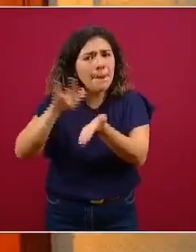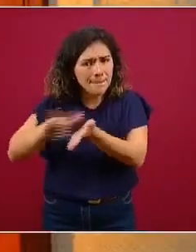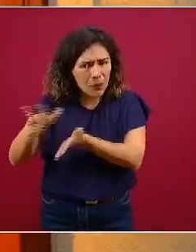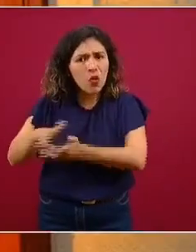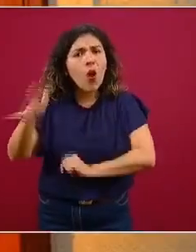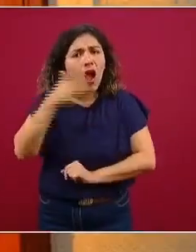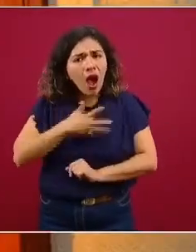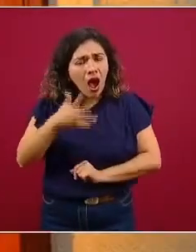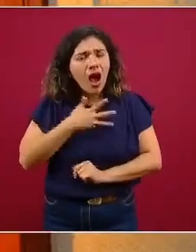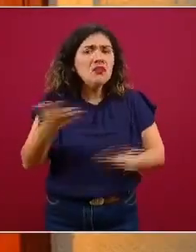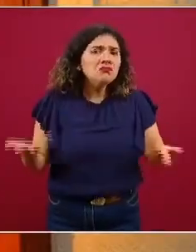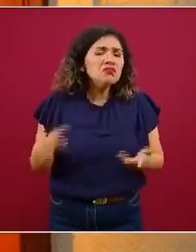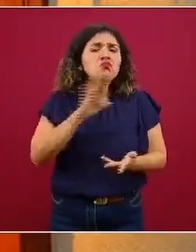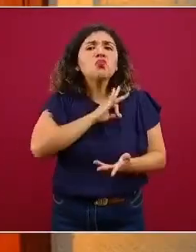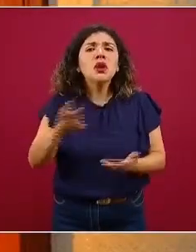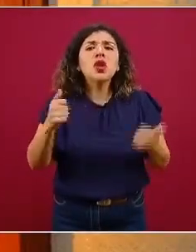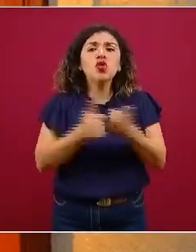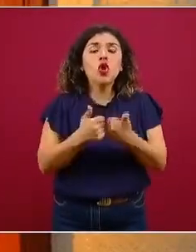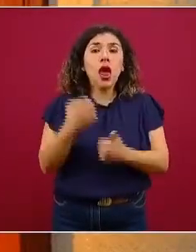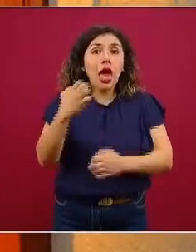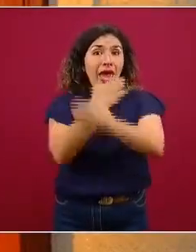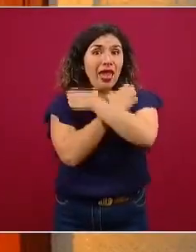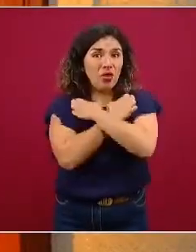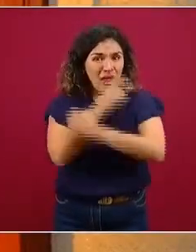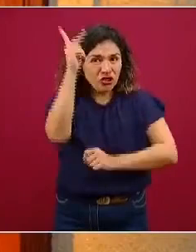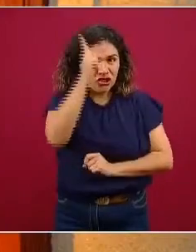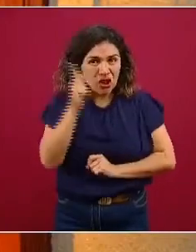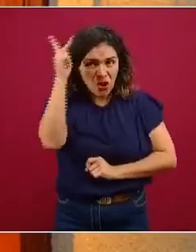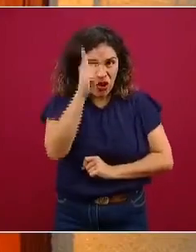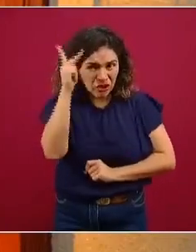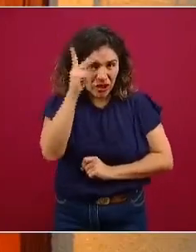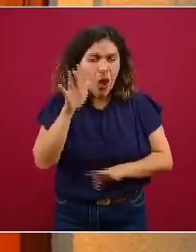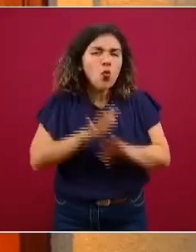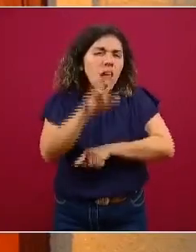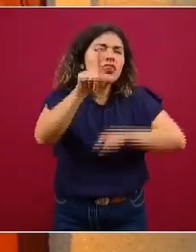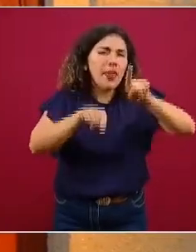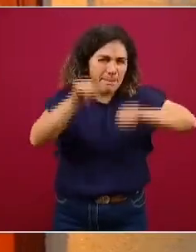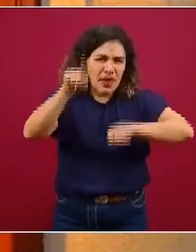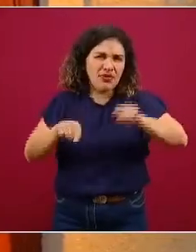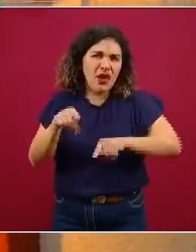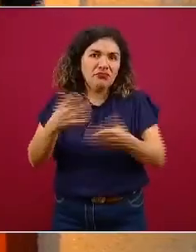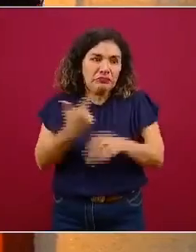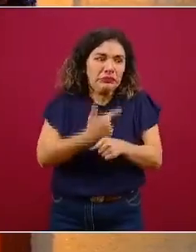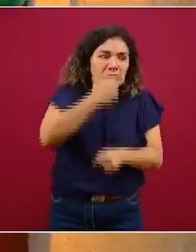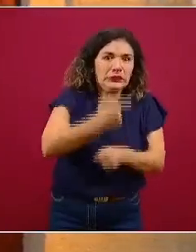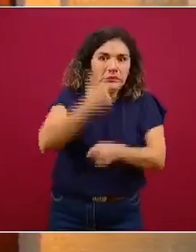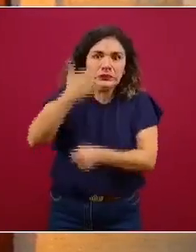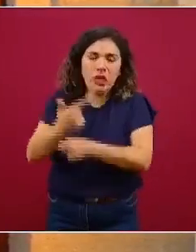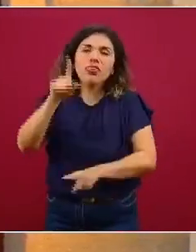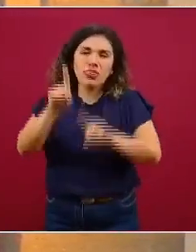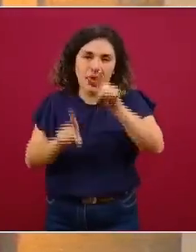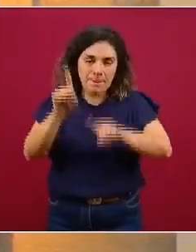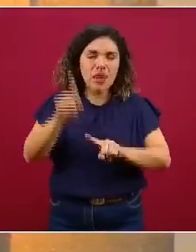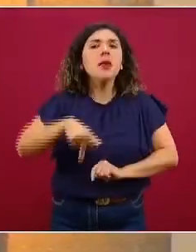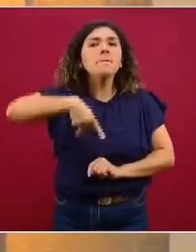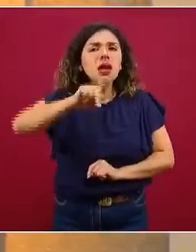medidas de psicoeducación, dependiendo del nivel de riesgo, pero también acerca de otras